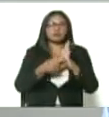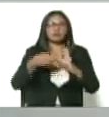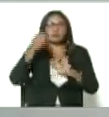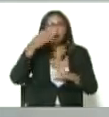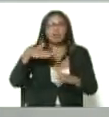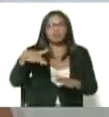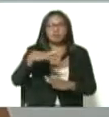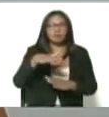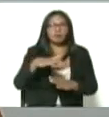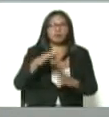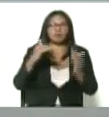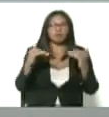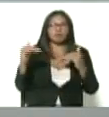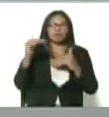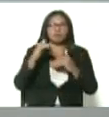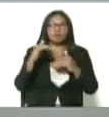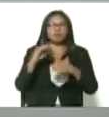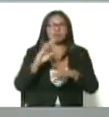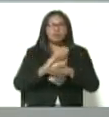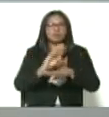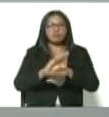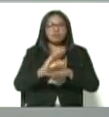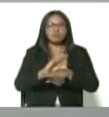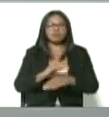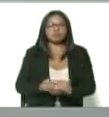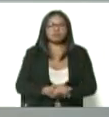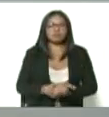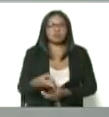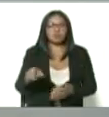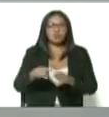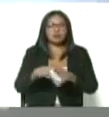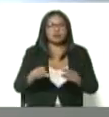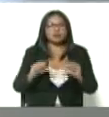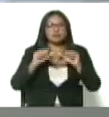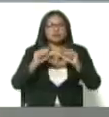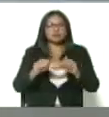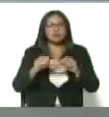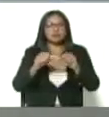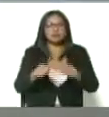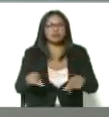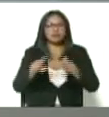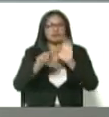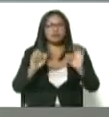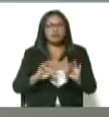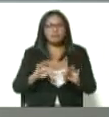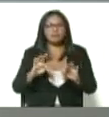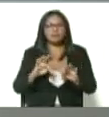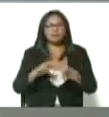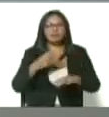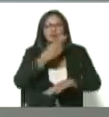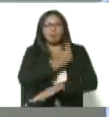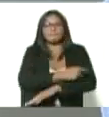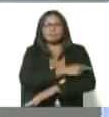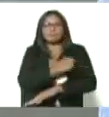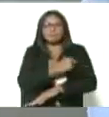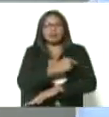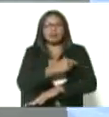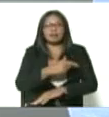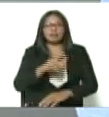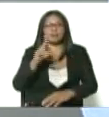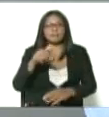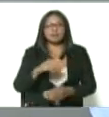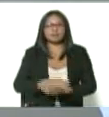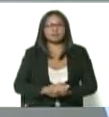altamente en riesgo vamos a seguir vacunando al resto de personal de los hospitales centinela y otros hospitales